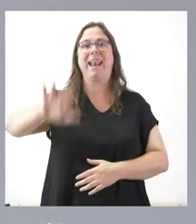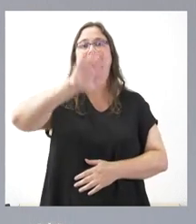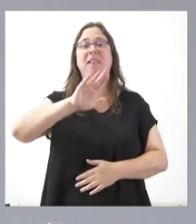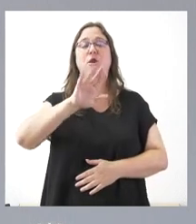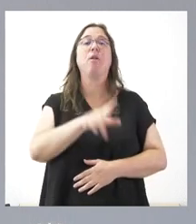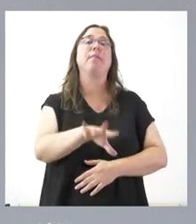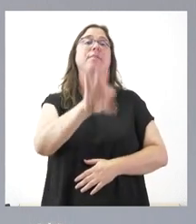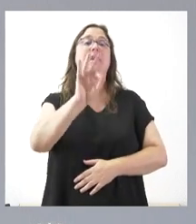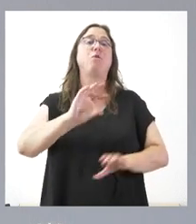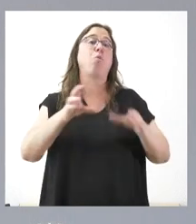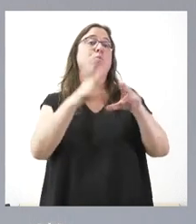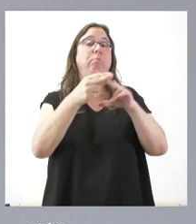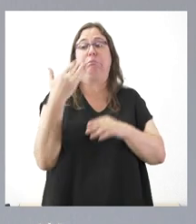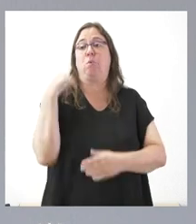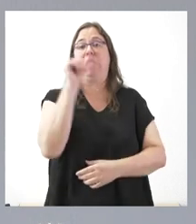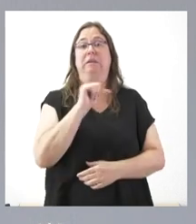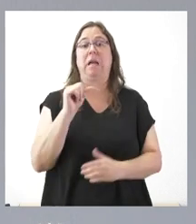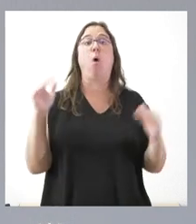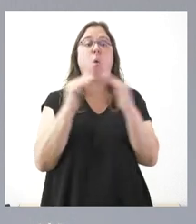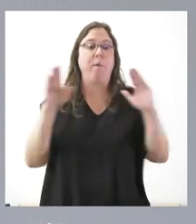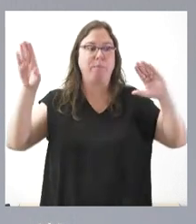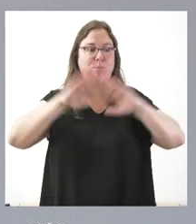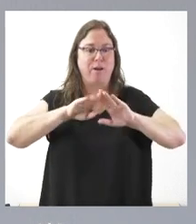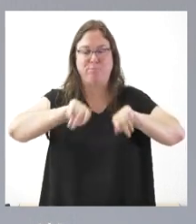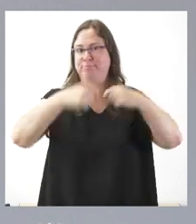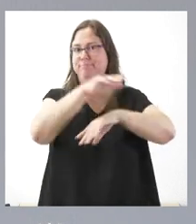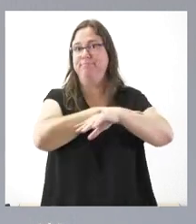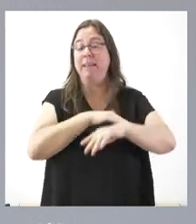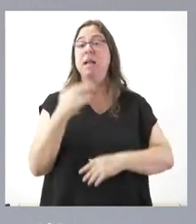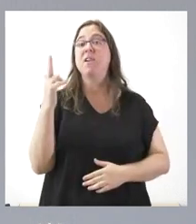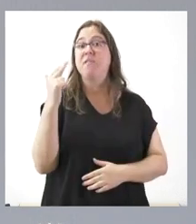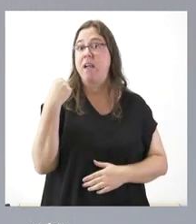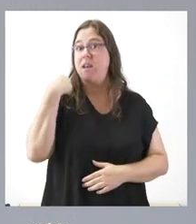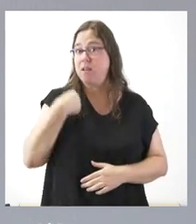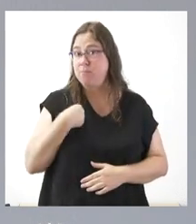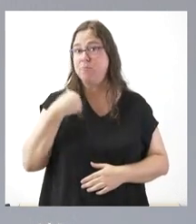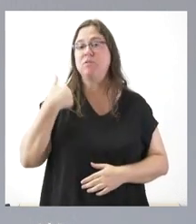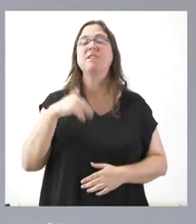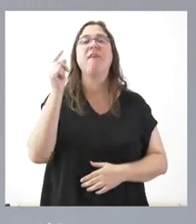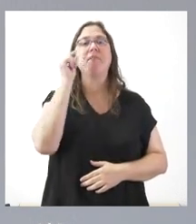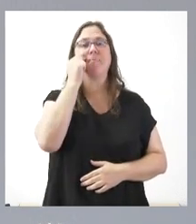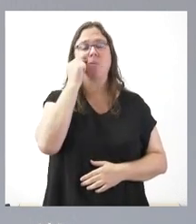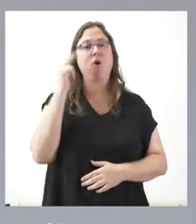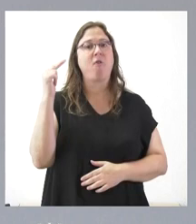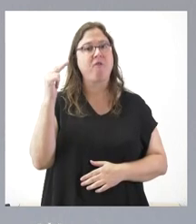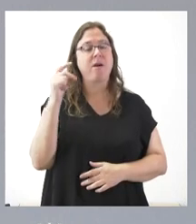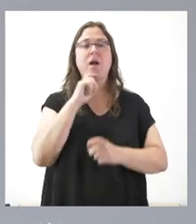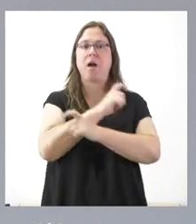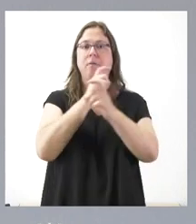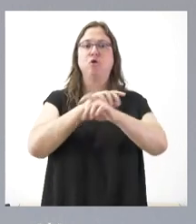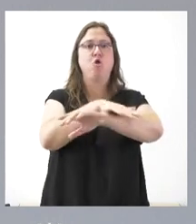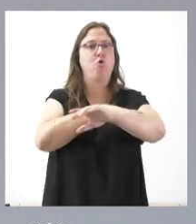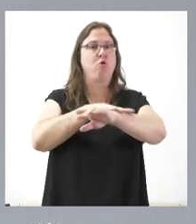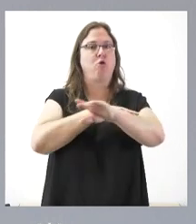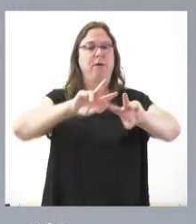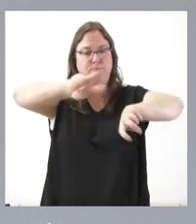político hace ahora una semana, un jueves por la noche. El mismo viernes el presidente Alfonso Fernández de Mañueco anunció la nueva composición